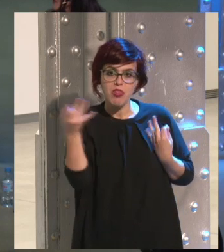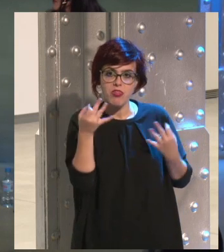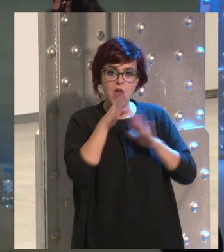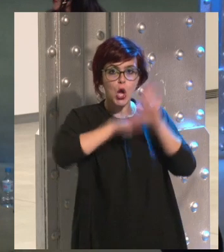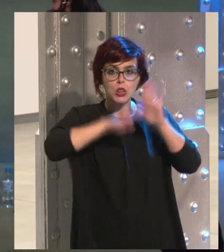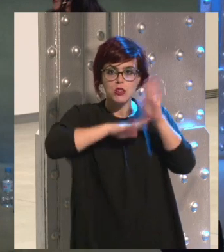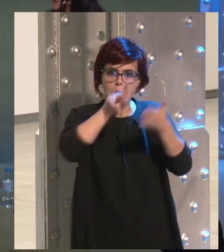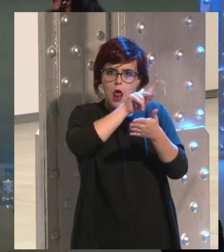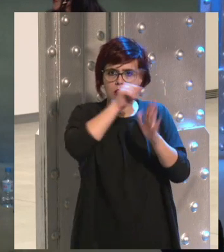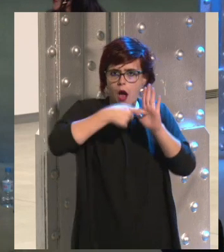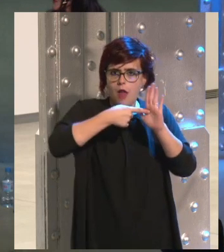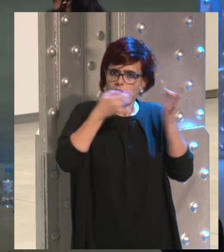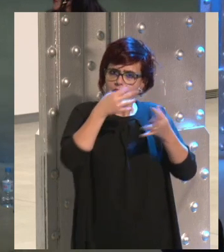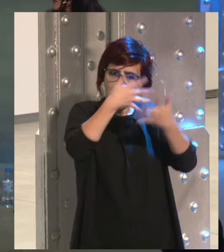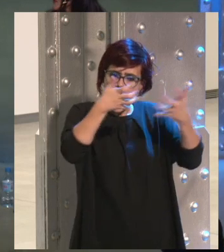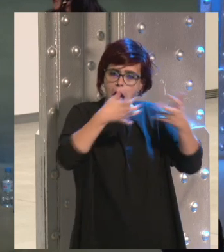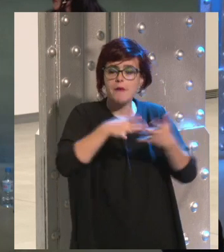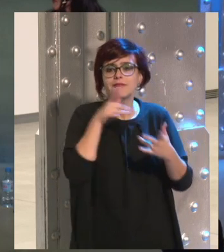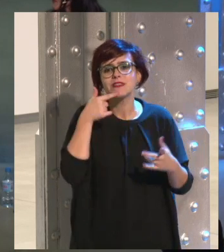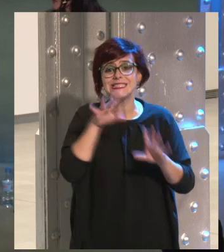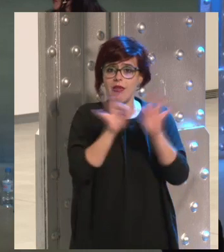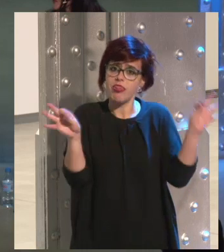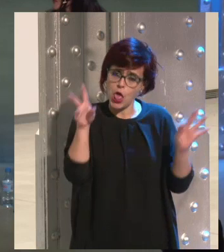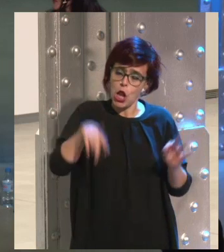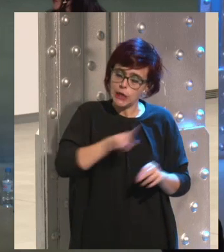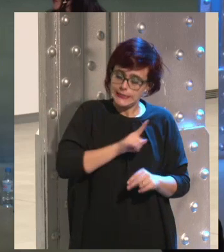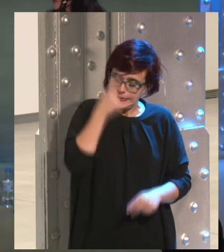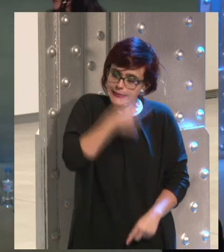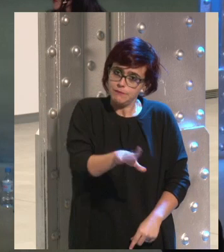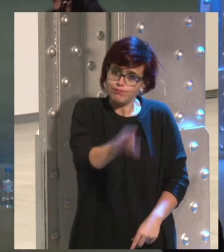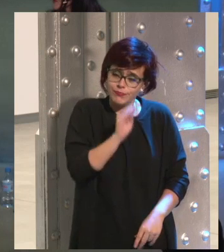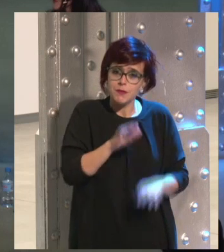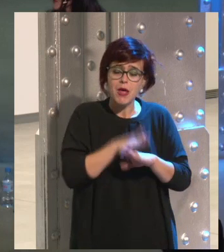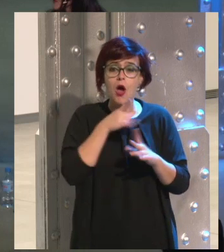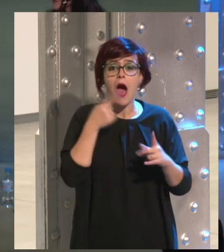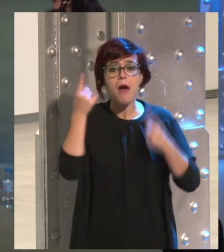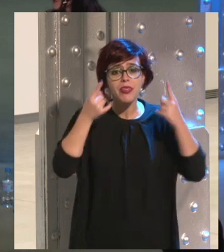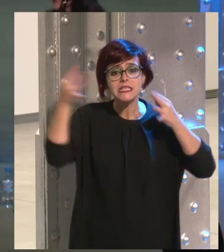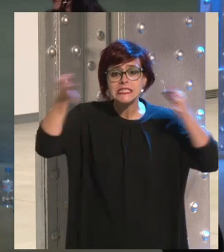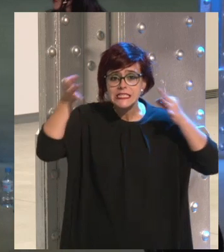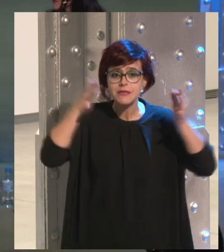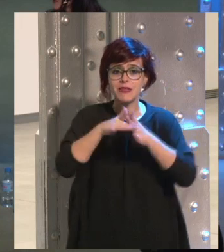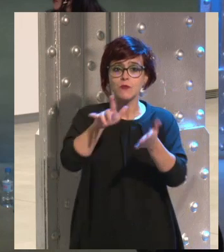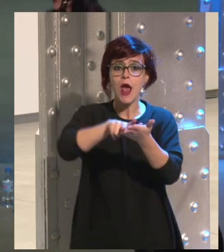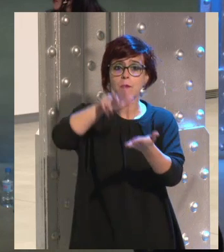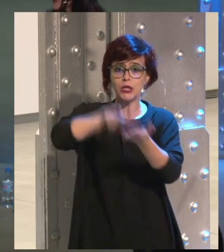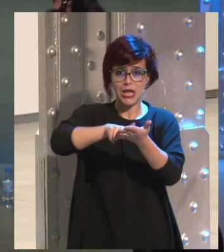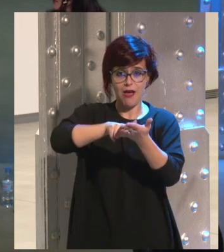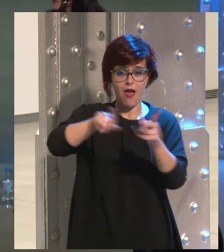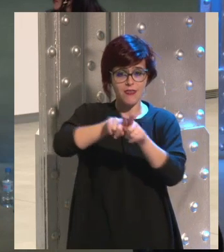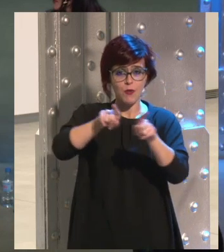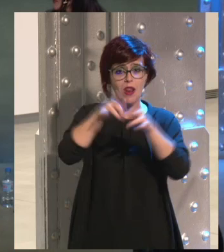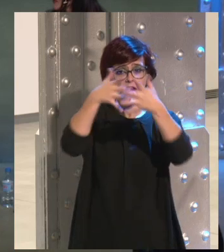las condiciones legales. Es decir, comprendo que no lo podemos sencillo. También es cierto que para que sean precisas por ejemplo una hipoteca es necesario